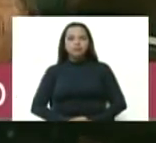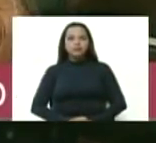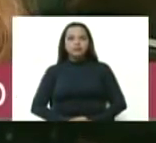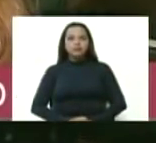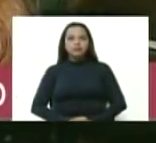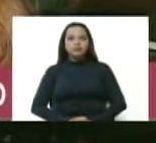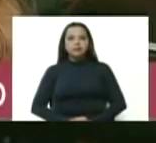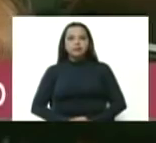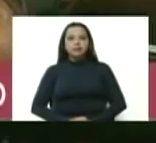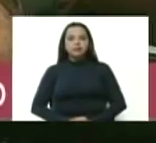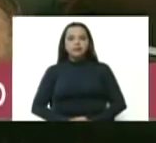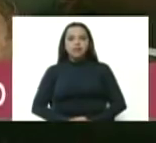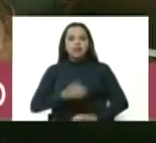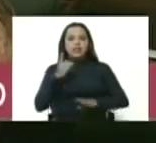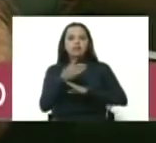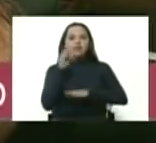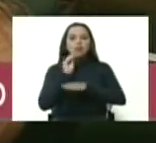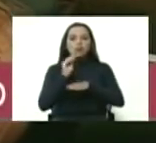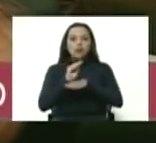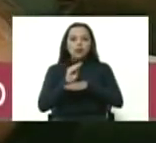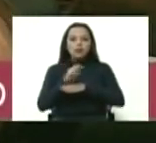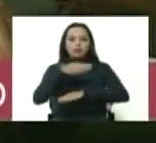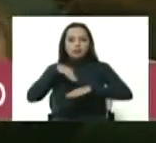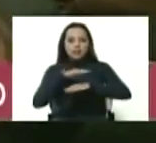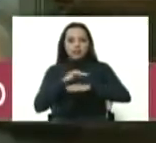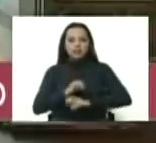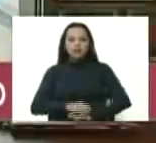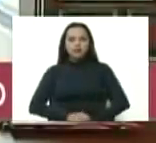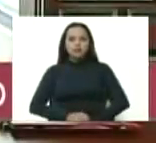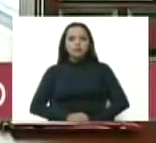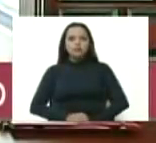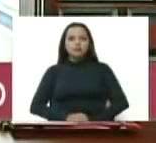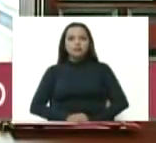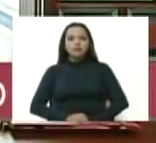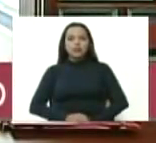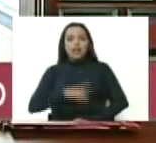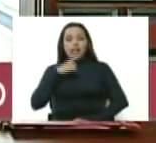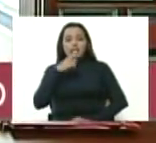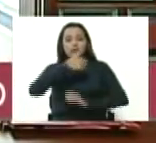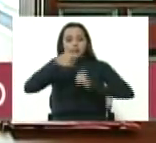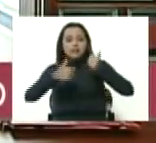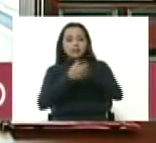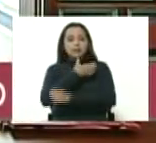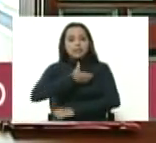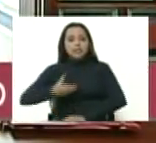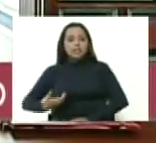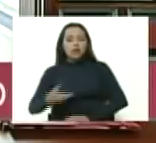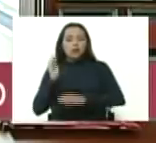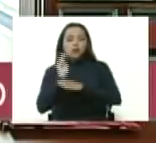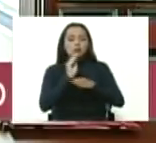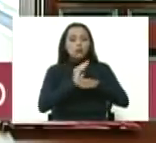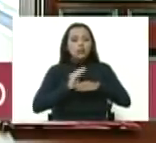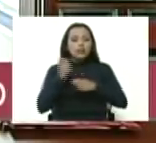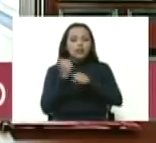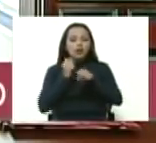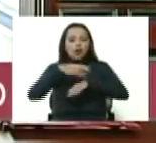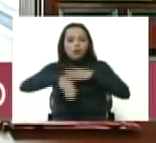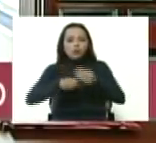Y hay que cuidar, ministro. Le dije a la vicepresidenta. Cuidar la calidad de los CLAP.